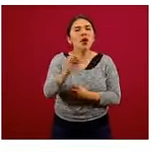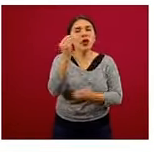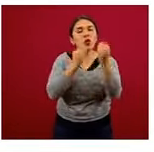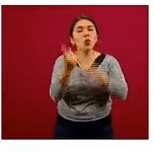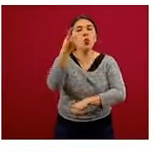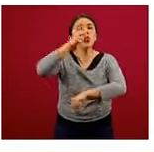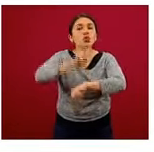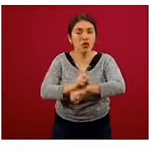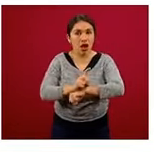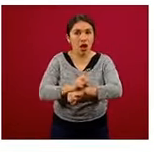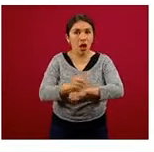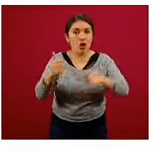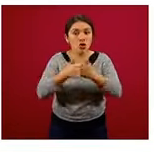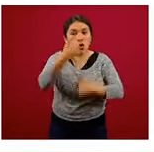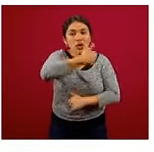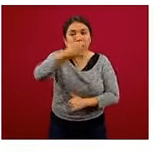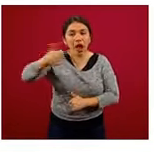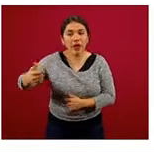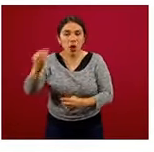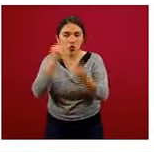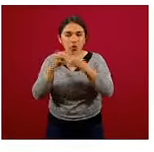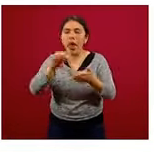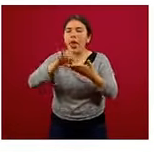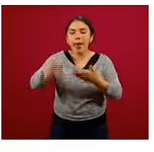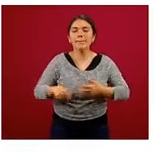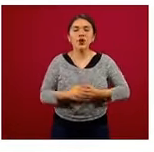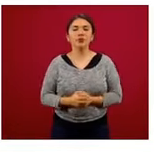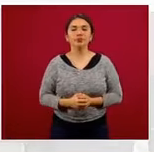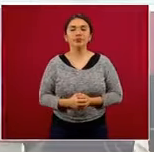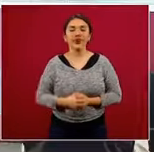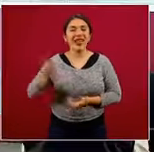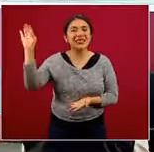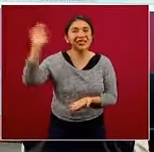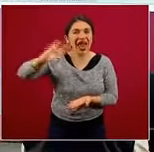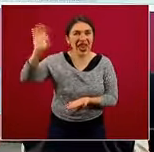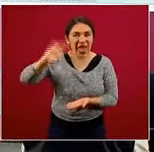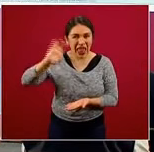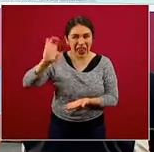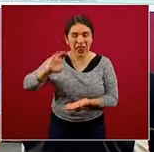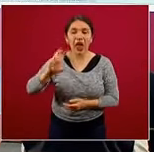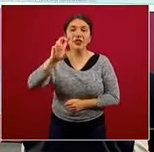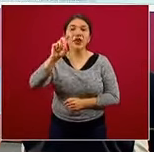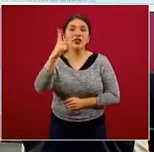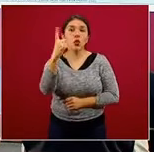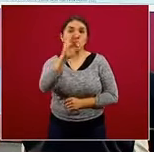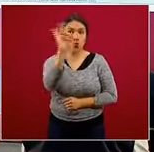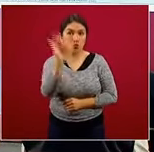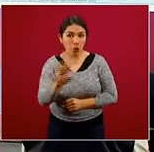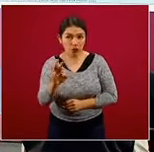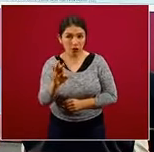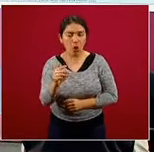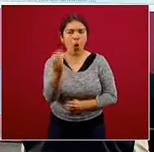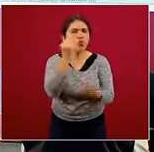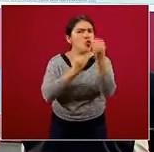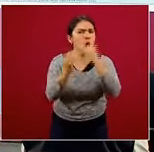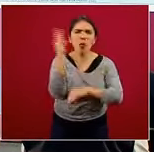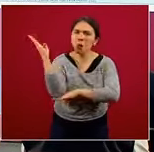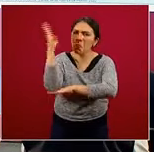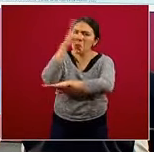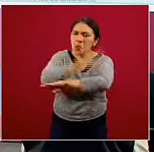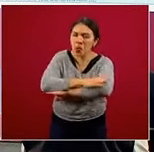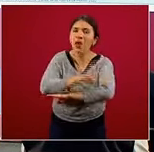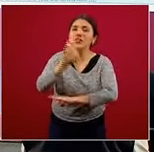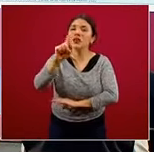calorías al día consumidas por cada grupo de alimento. Por ejemplo, cereales, 31 por ciento de toda la comida que